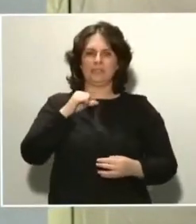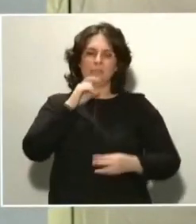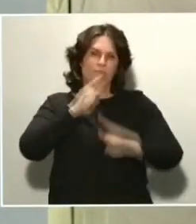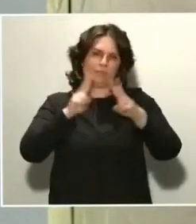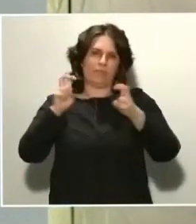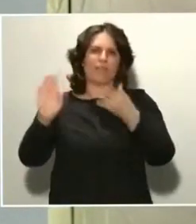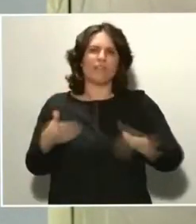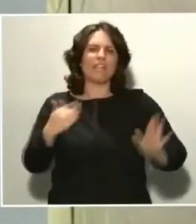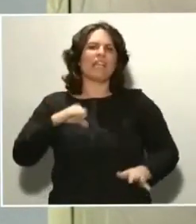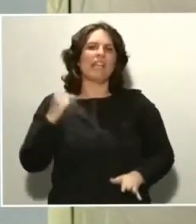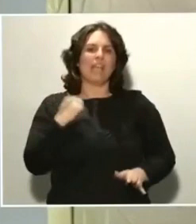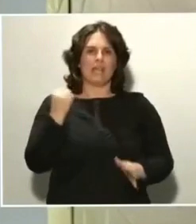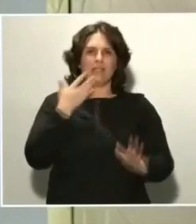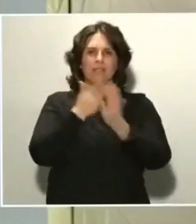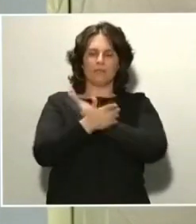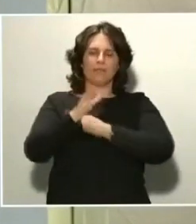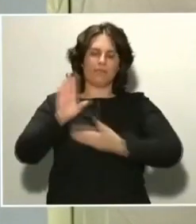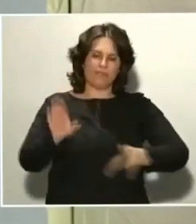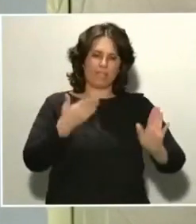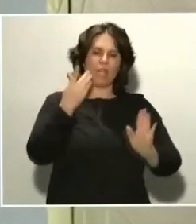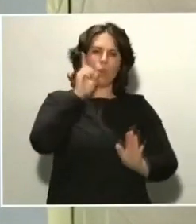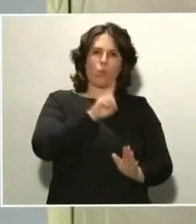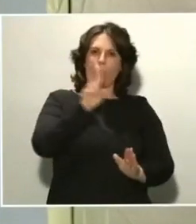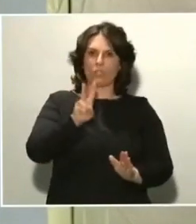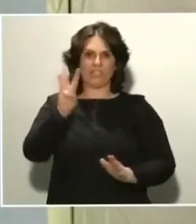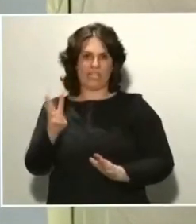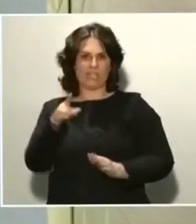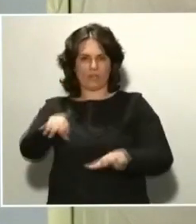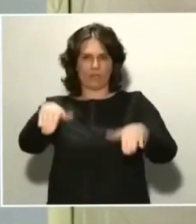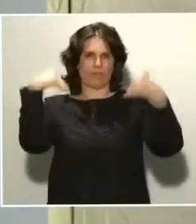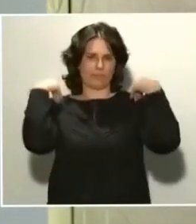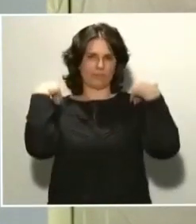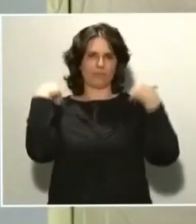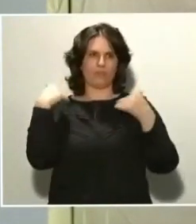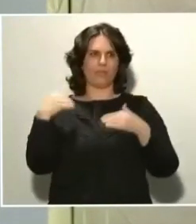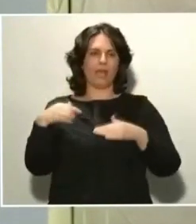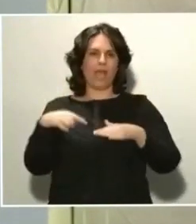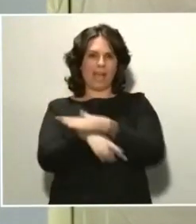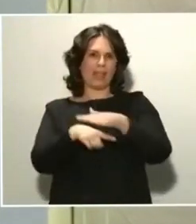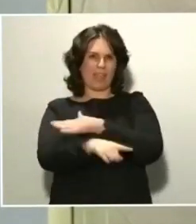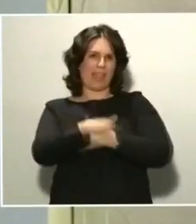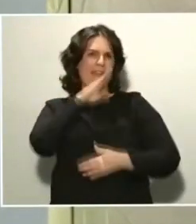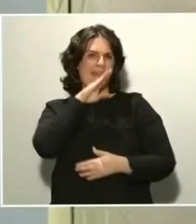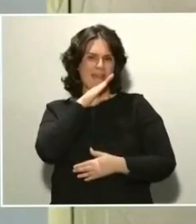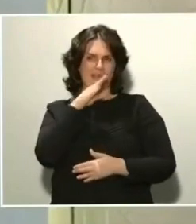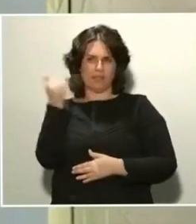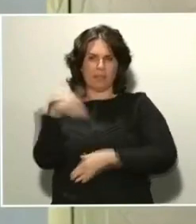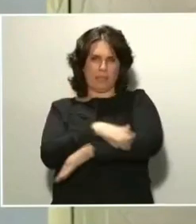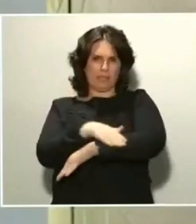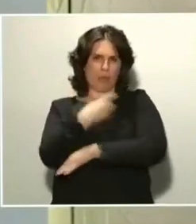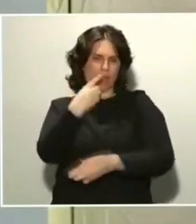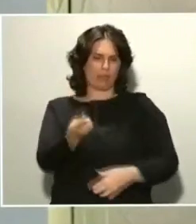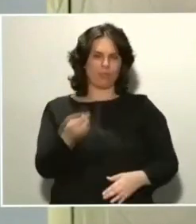que dirige la agencia que ha mencionado antes el ministro Illa, y en las cuales